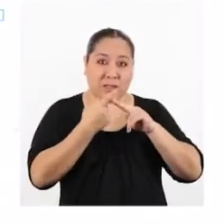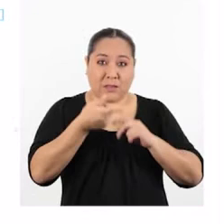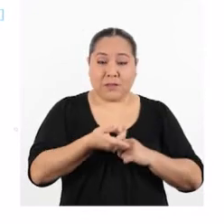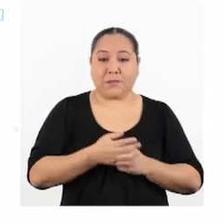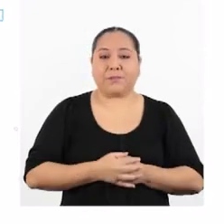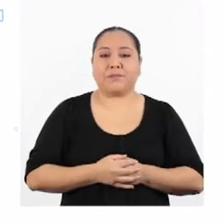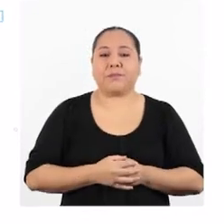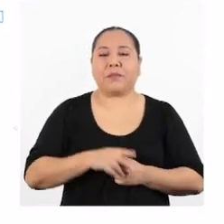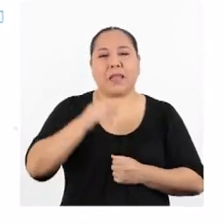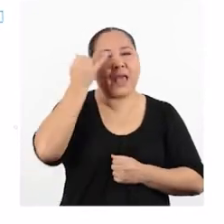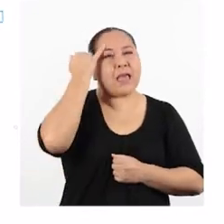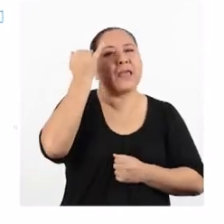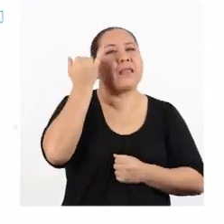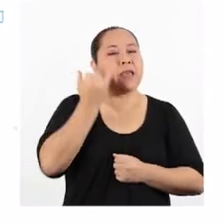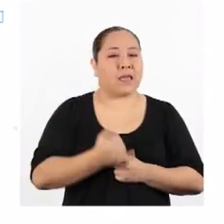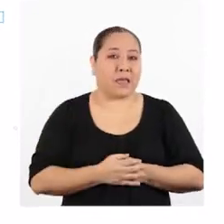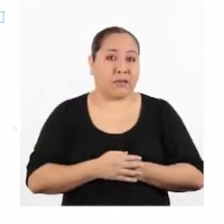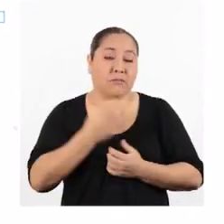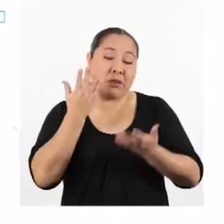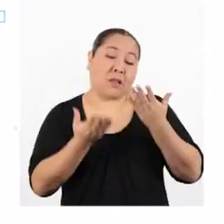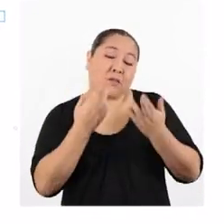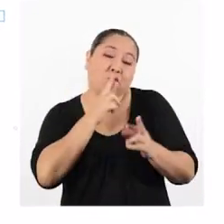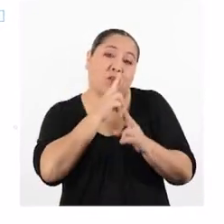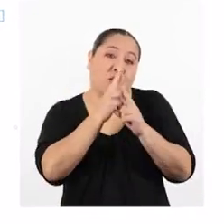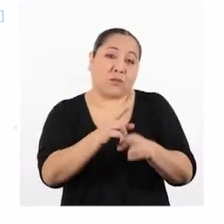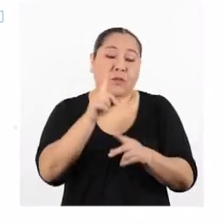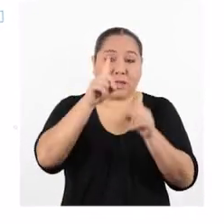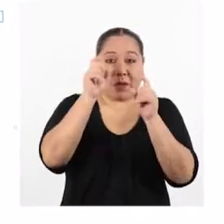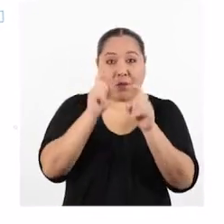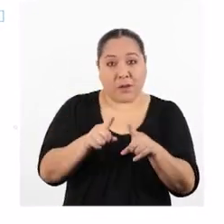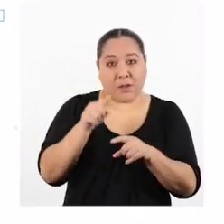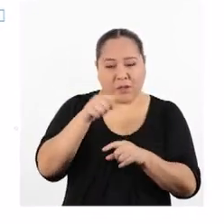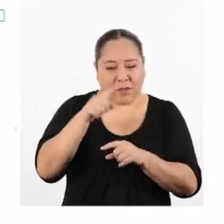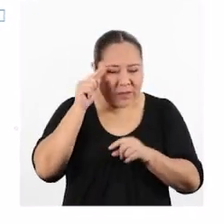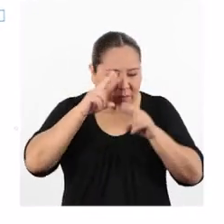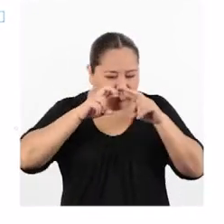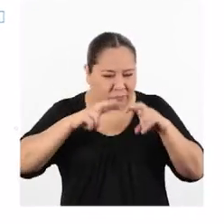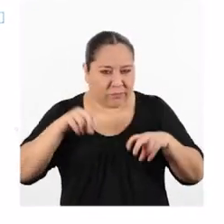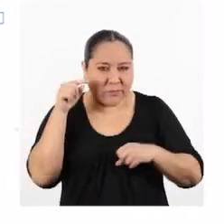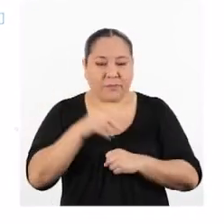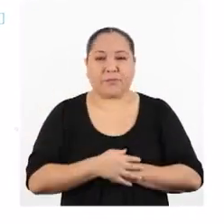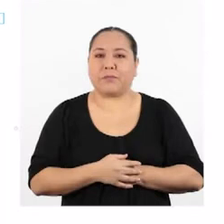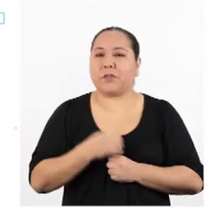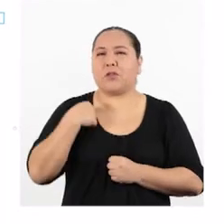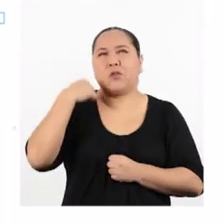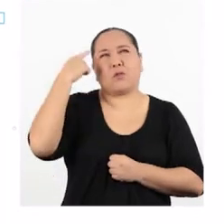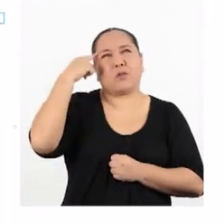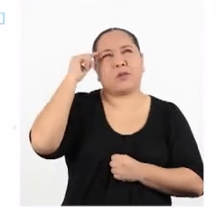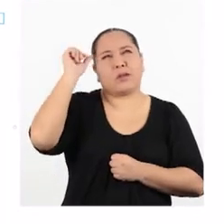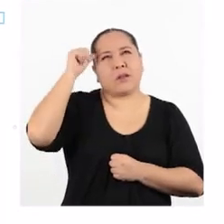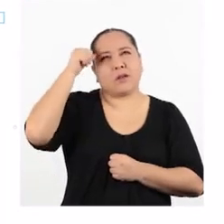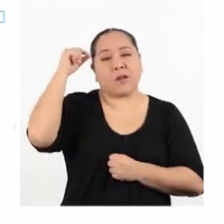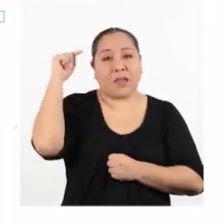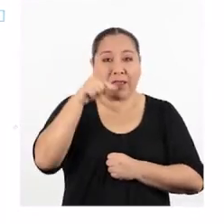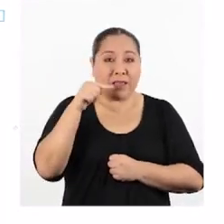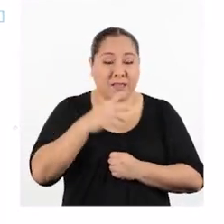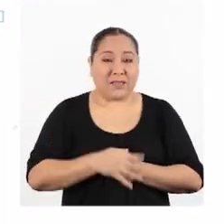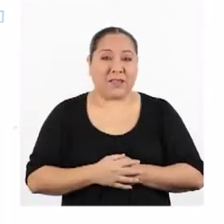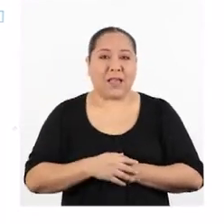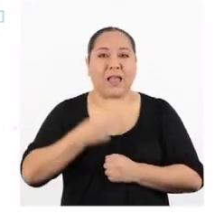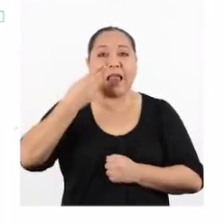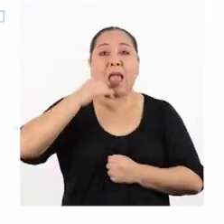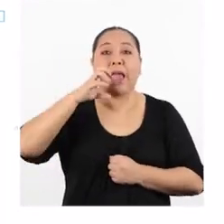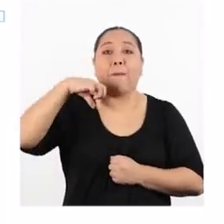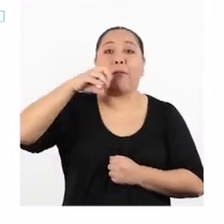La hipótesis es una probable respuesta a la pregunta de indagación. Y creo recordar que, en este caso, la